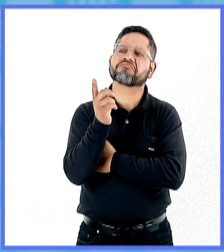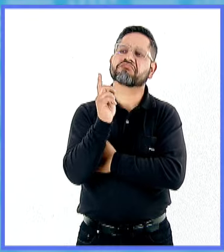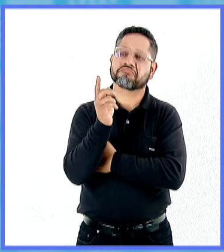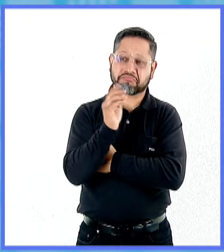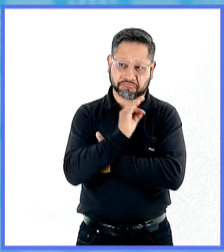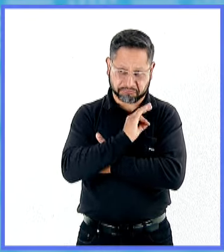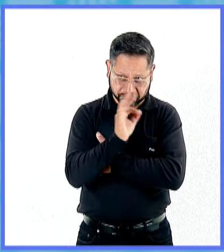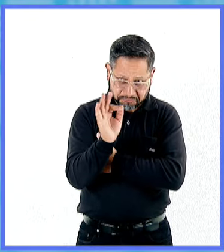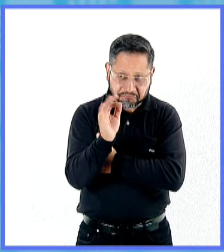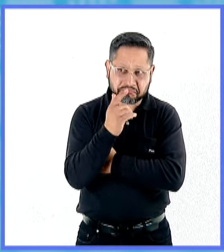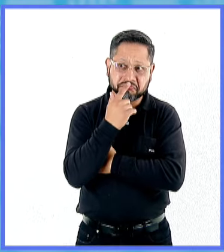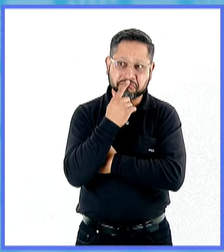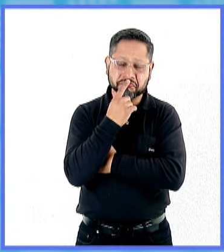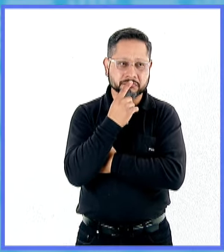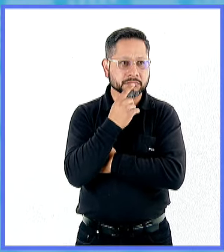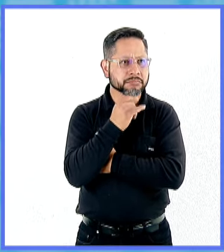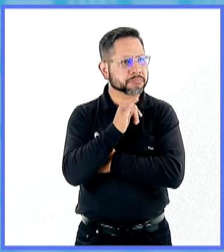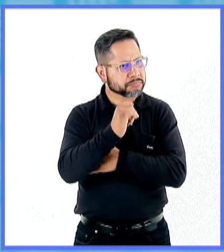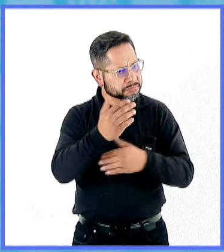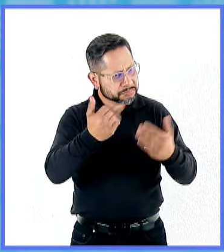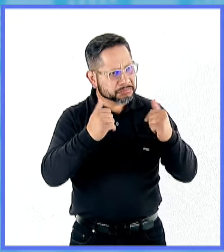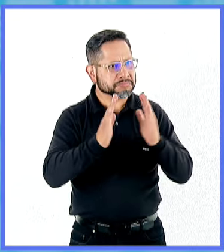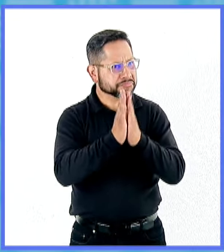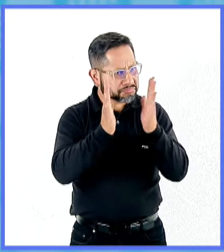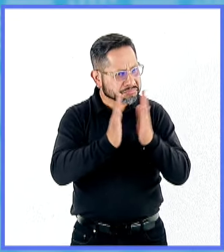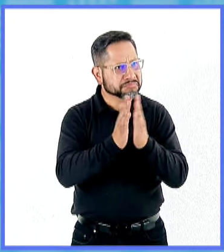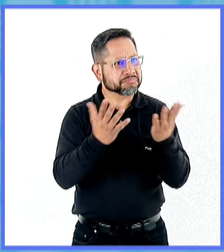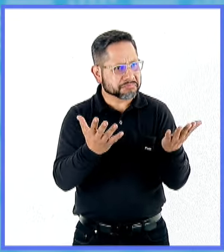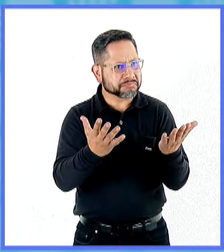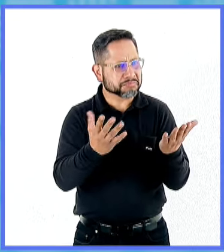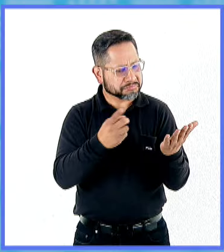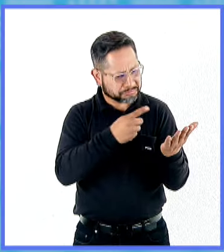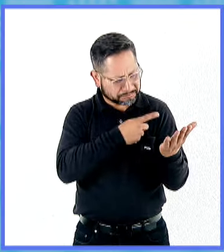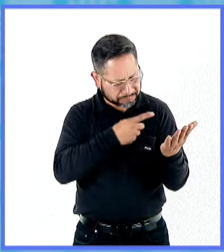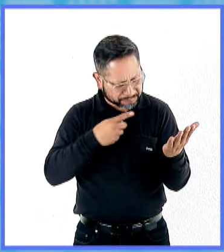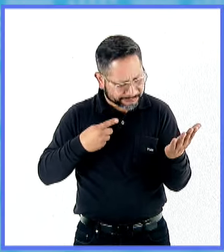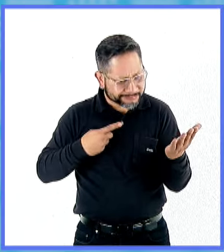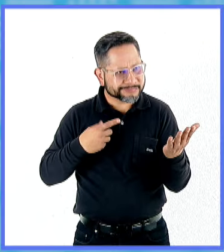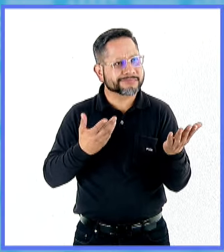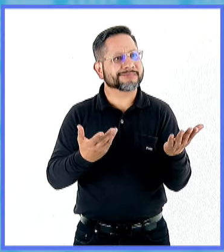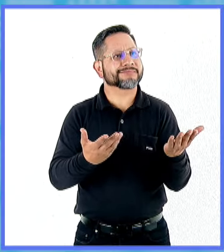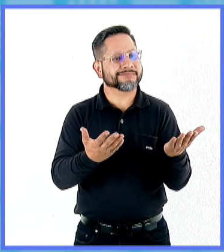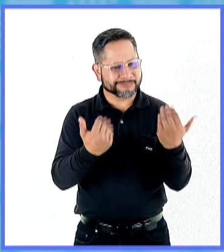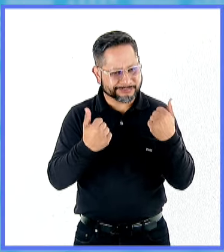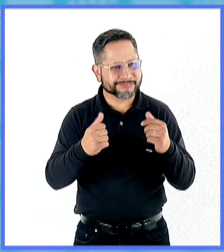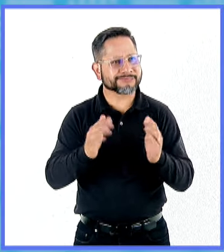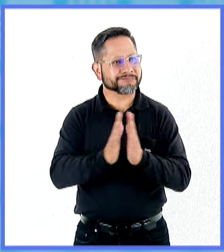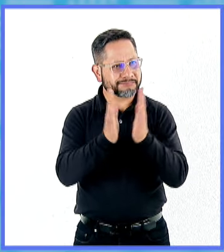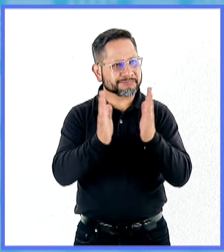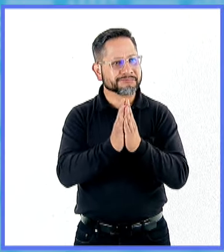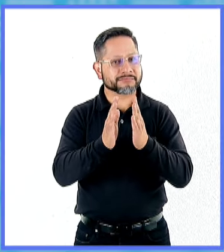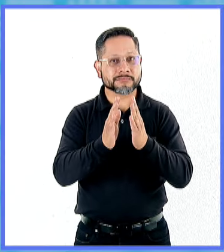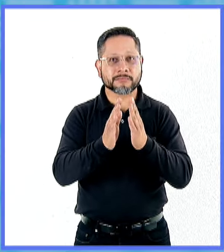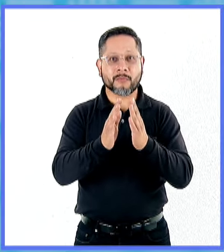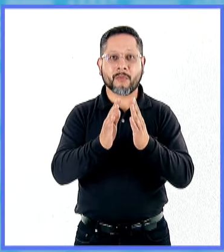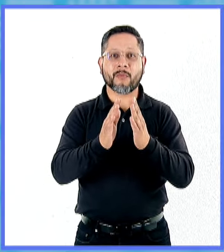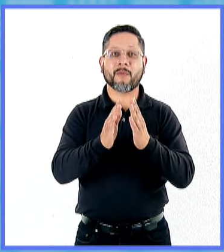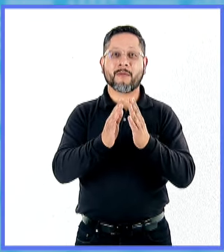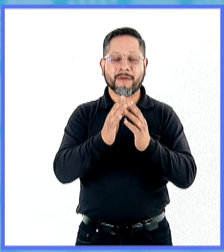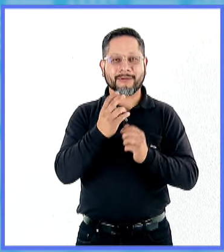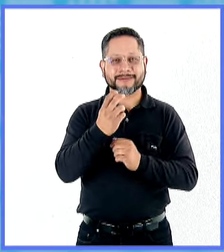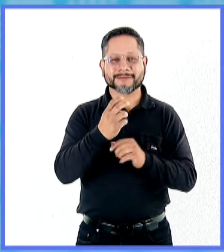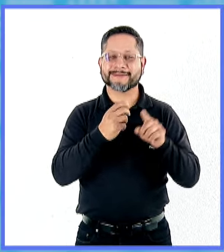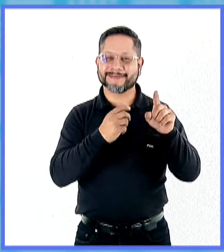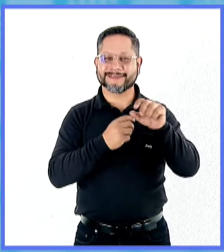podemos participar? Y le dije, no, no pueden, deben participar. Y eso, nunca voy olvidar, pues a